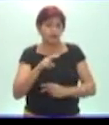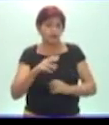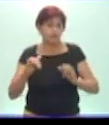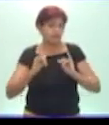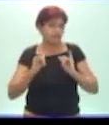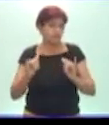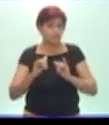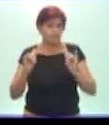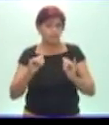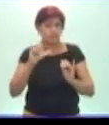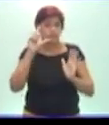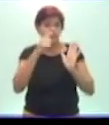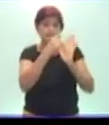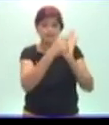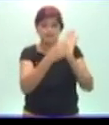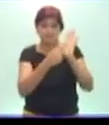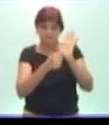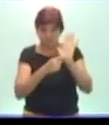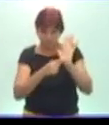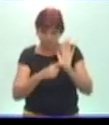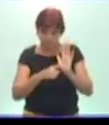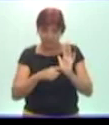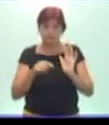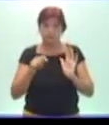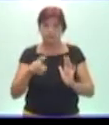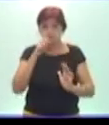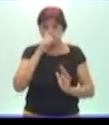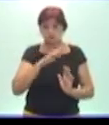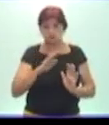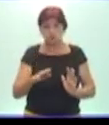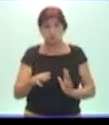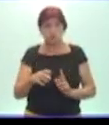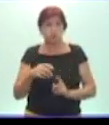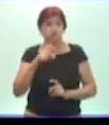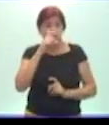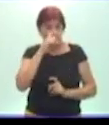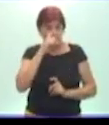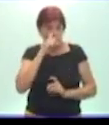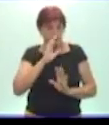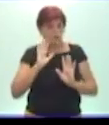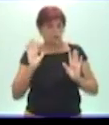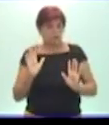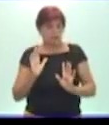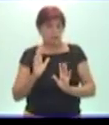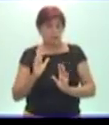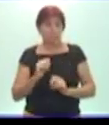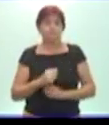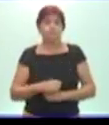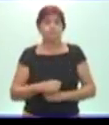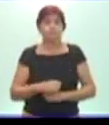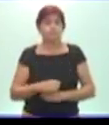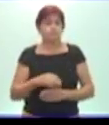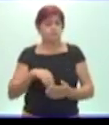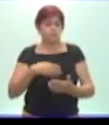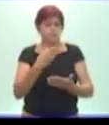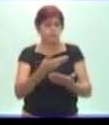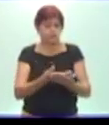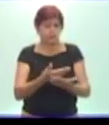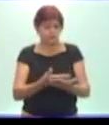características de los niños según la edad de sus hijos. Nosotros aquí, bueno, le hacemos la propuesta de buscar algunos soportes